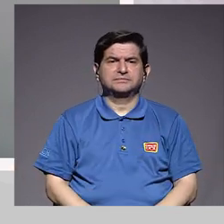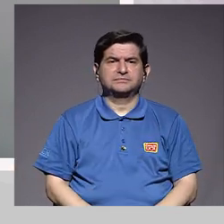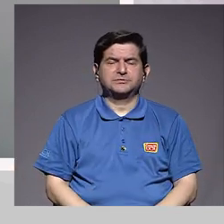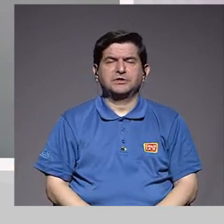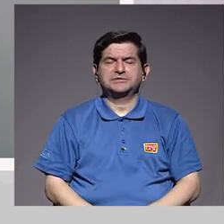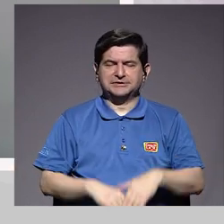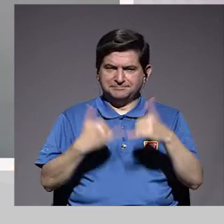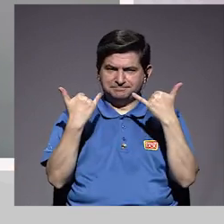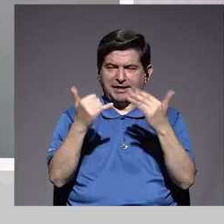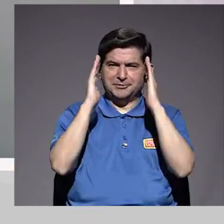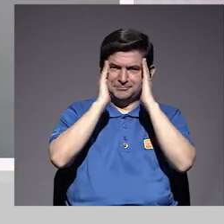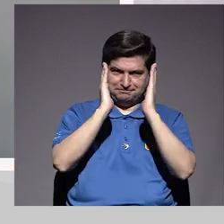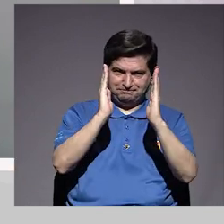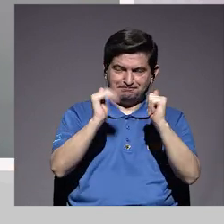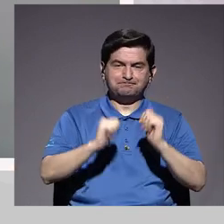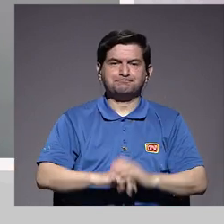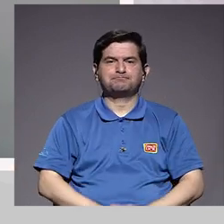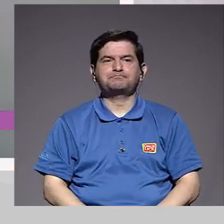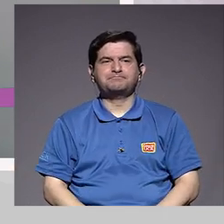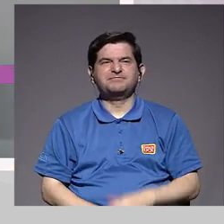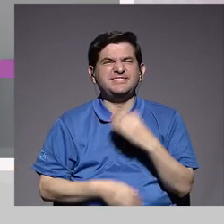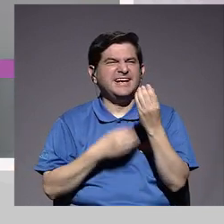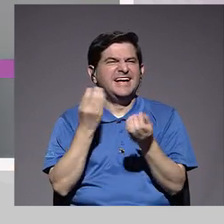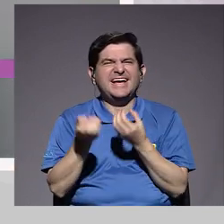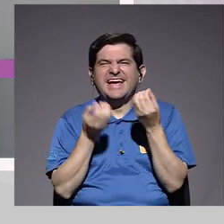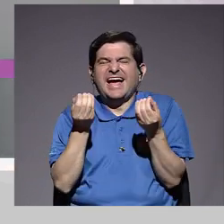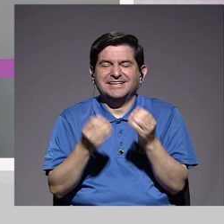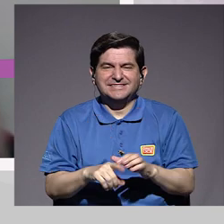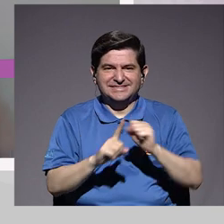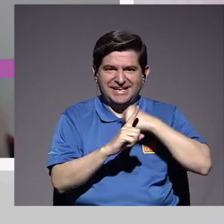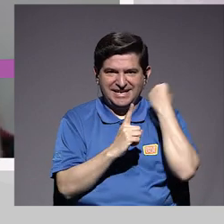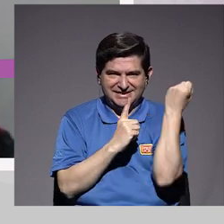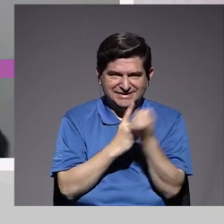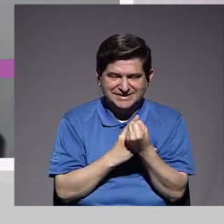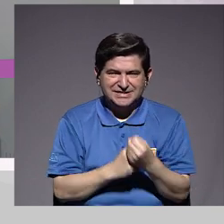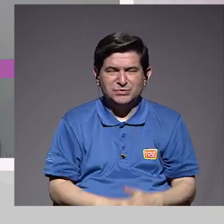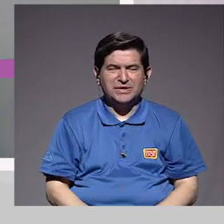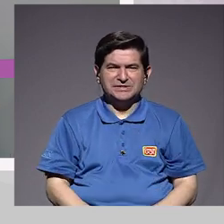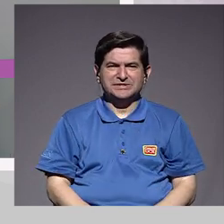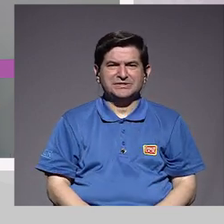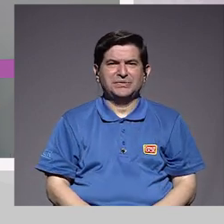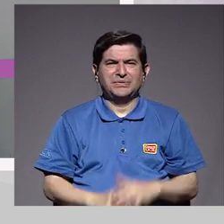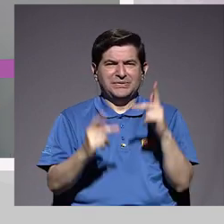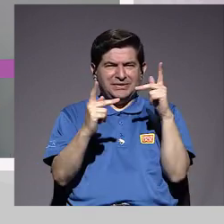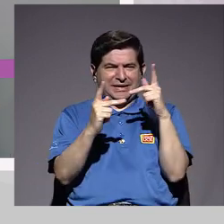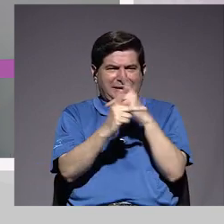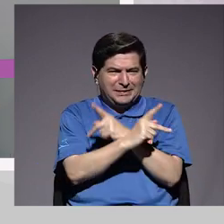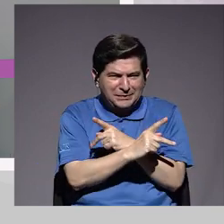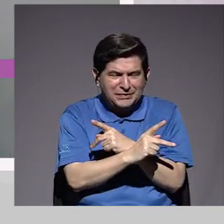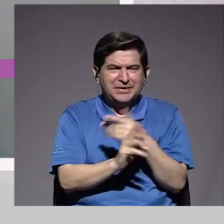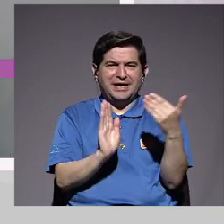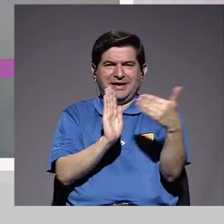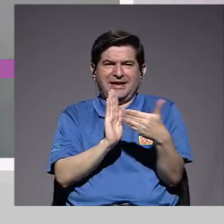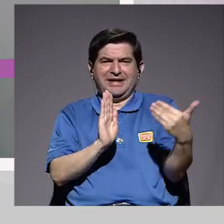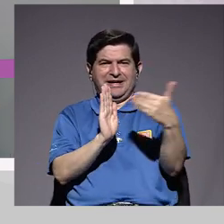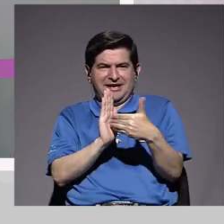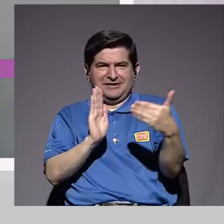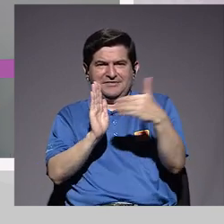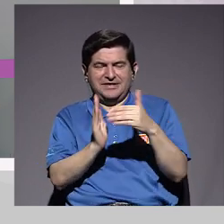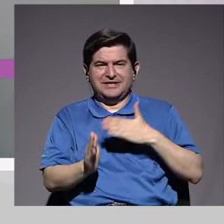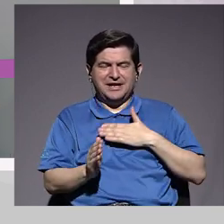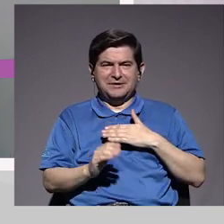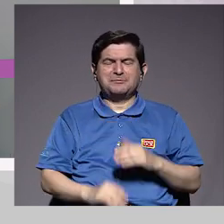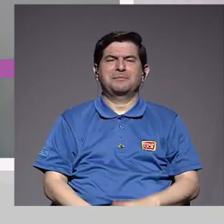Entonces, vamos a lo siguiente. ¿Cómo hacer? Si una situación está agravando o está perjudicando